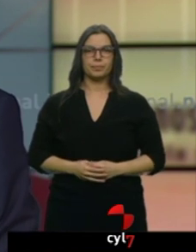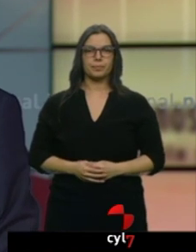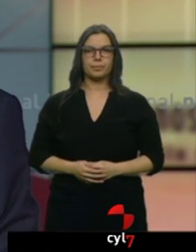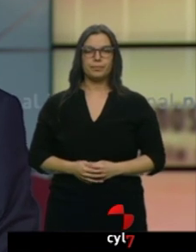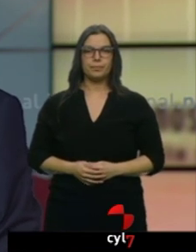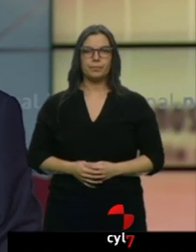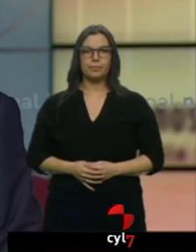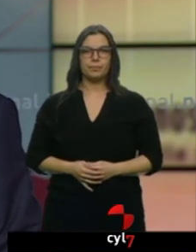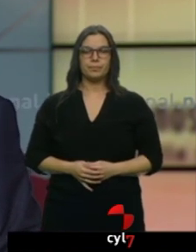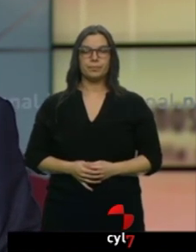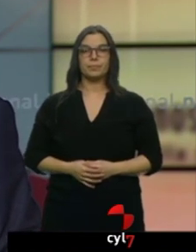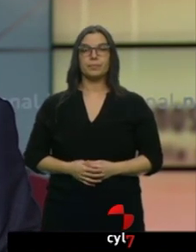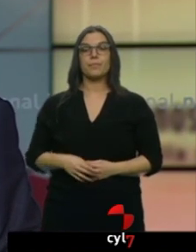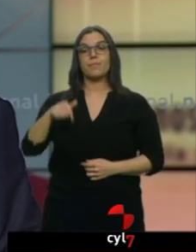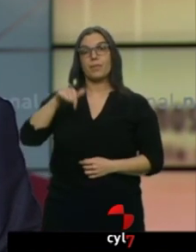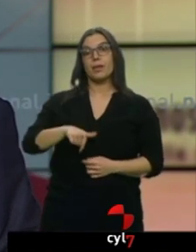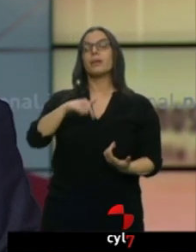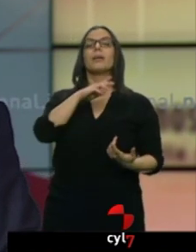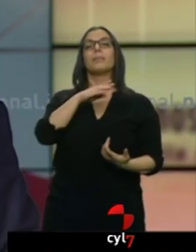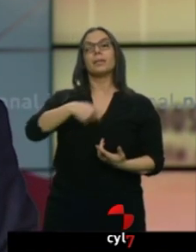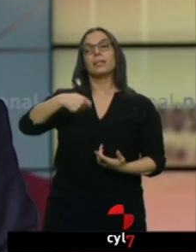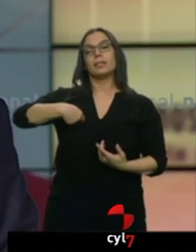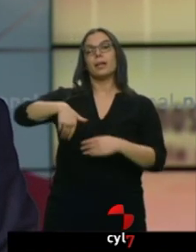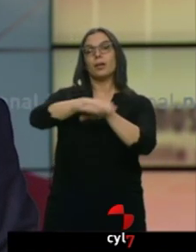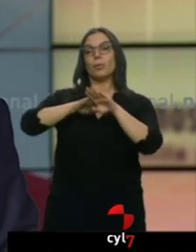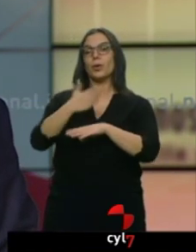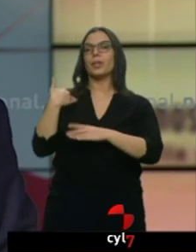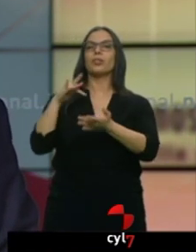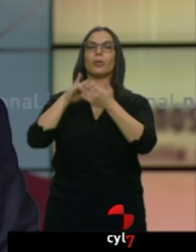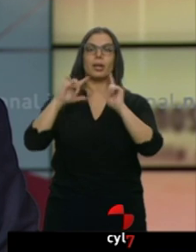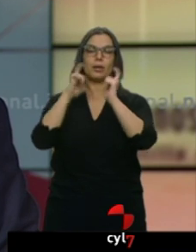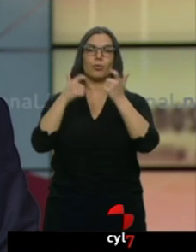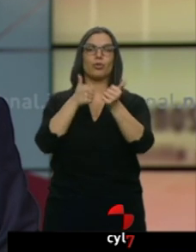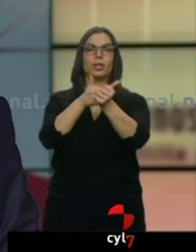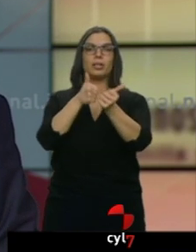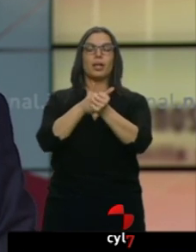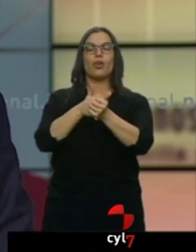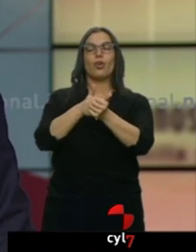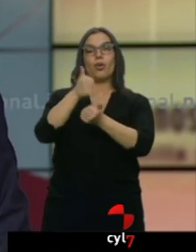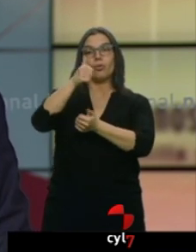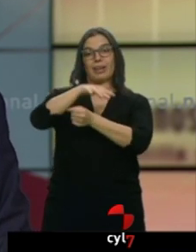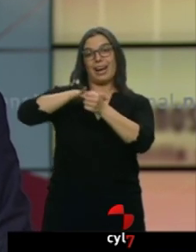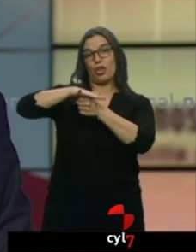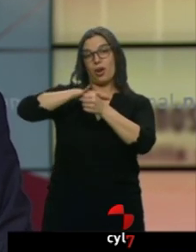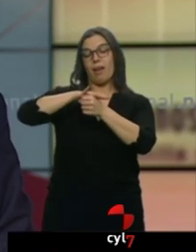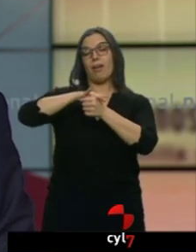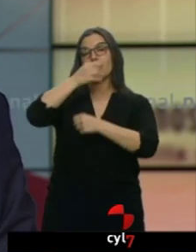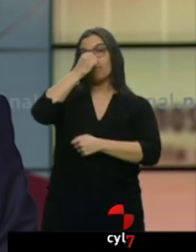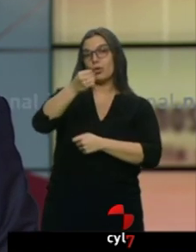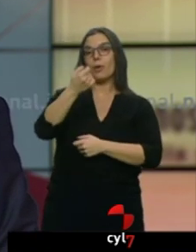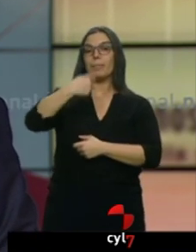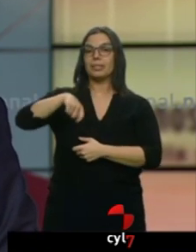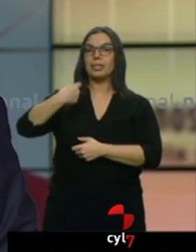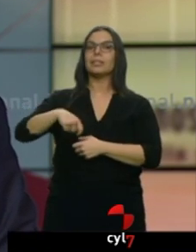De vuelta a casa, el presidente del Gobierno mantuvo una reunión con los secretarios regionales del PSOE en la que no estuvieron los presidentes autonómicos ni tampoco